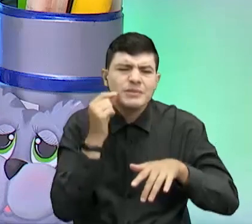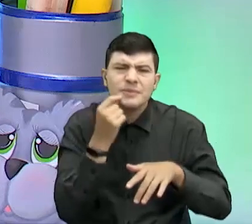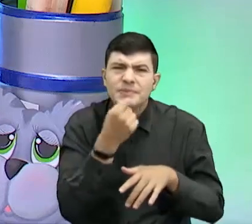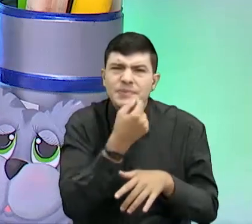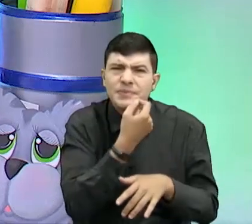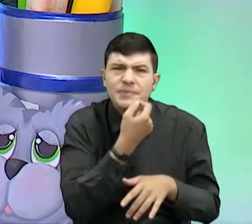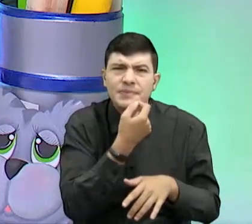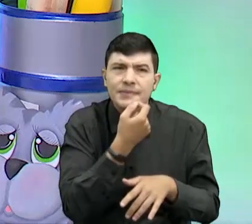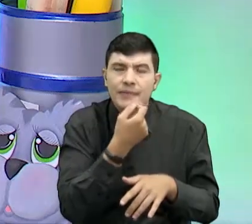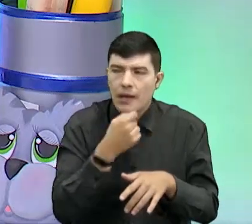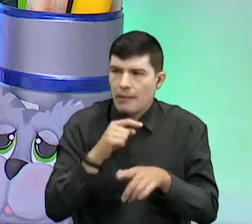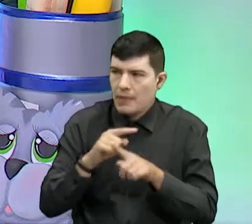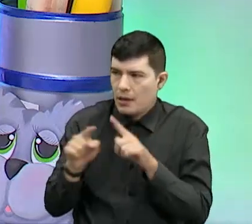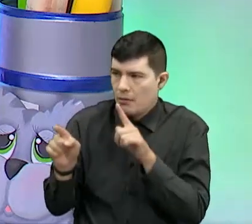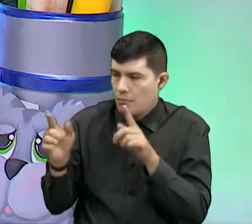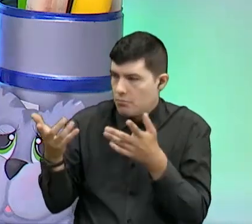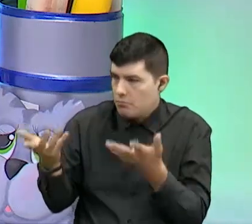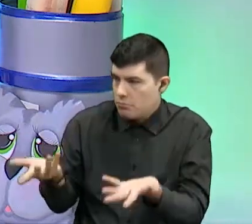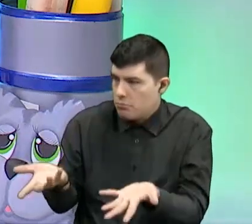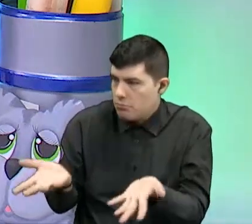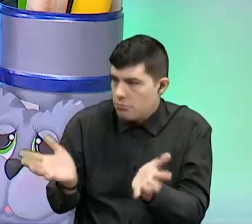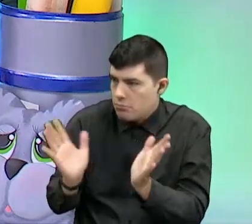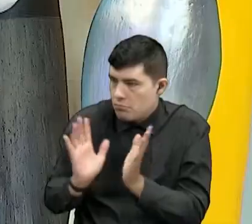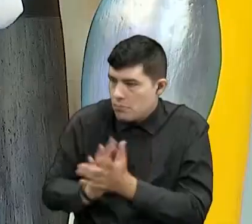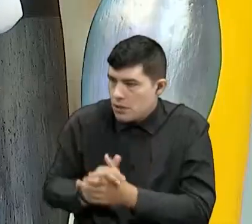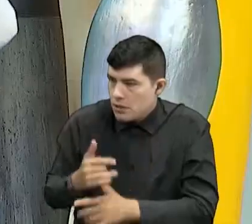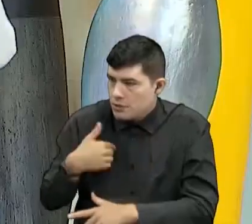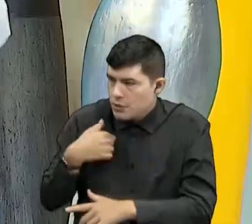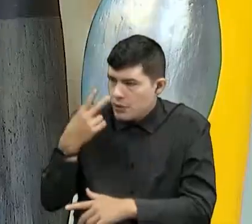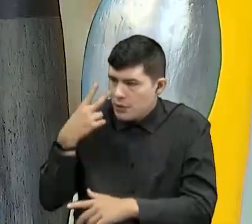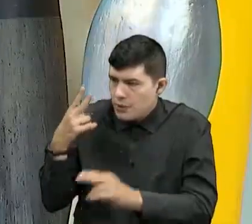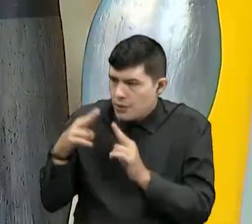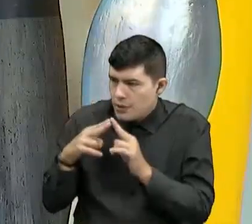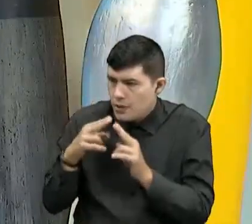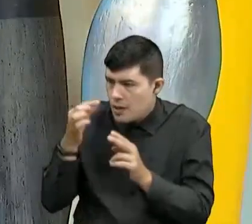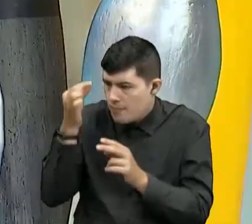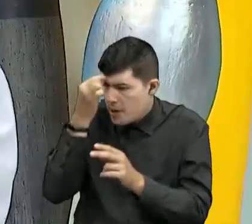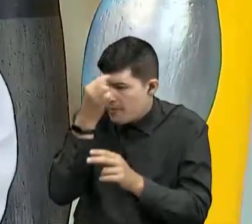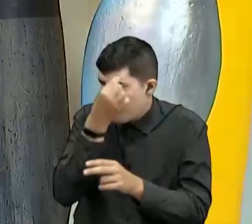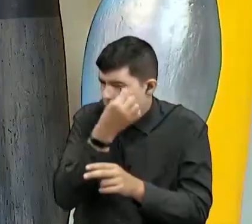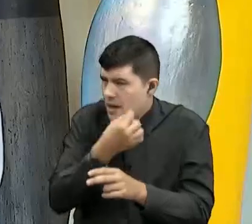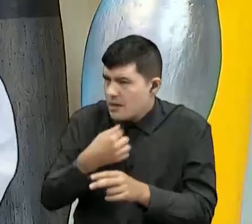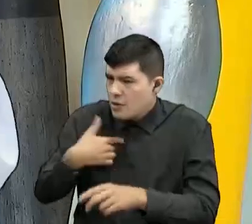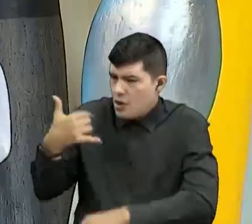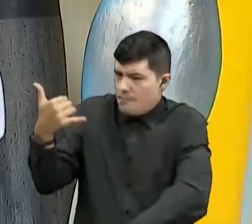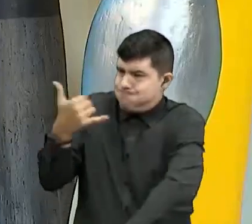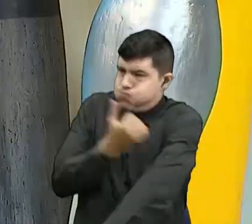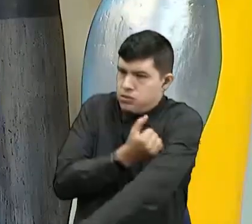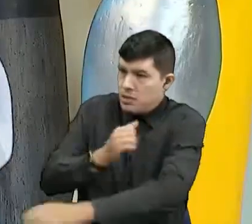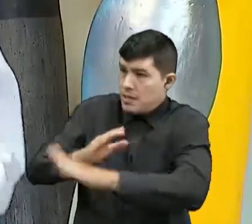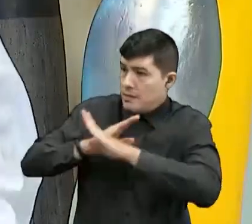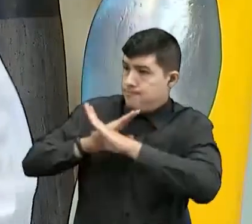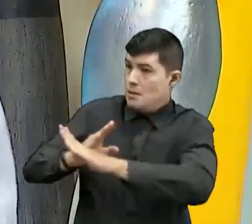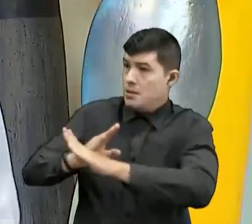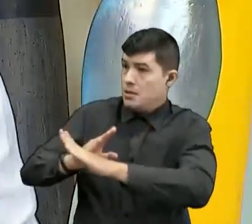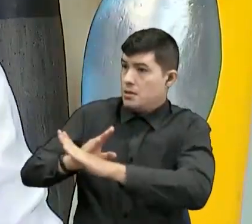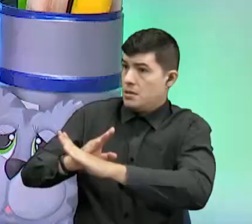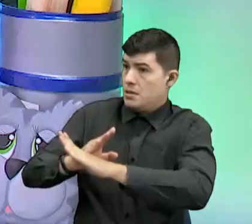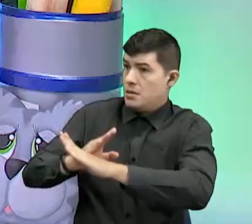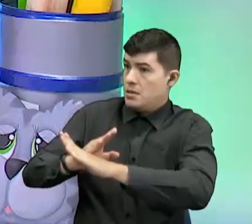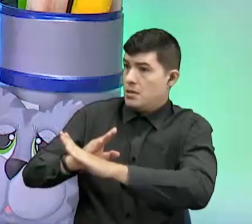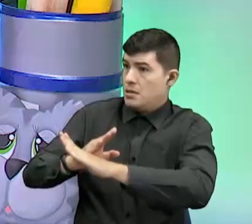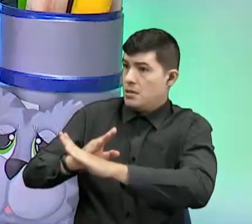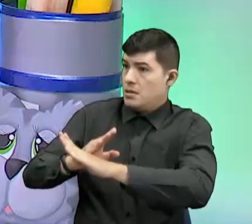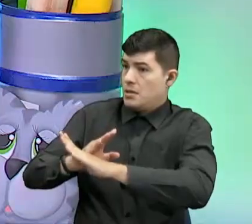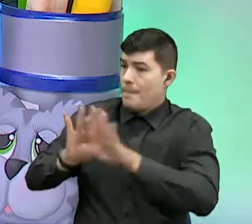una pregunta. ¿Y no se puede detener, digamos, cuando yo veo que ya me está saliendo en la cabeza, ¡tum! Me pongo la vacuna y ya no dejo que me salgan el resto del cuerpo?